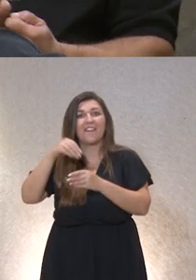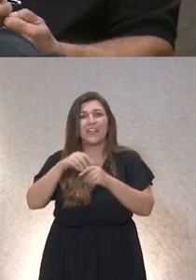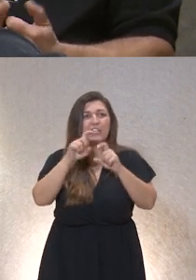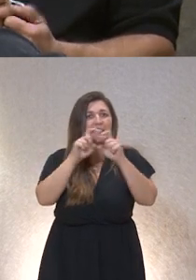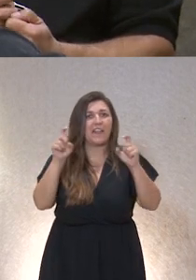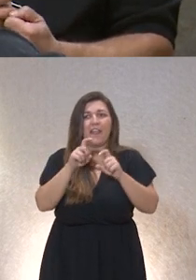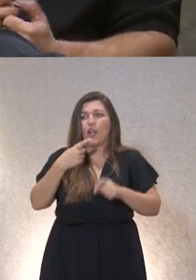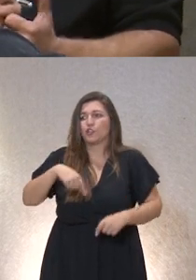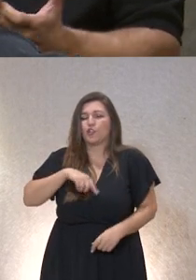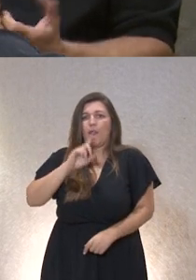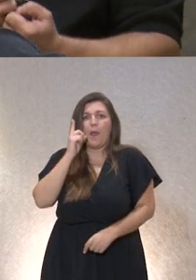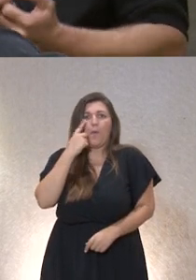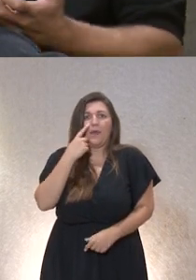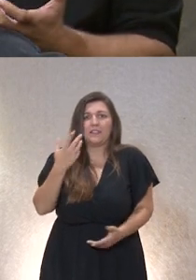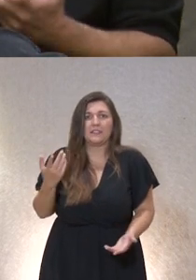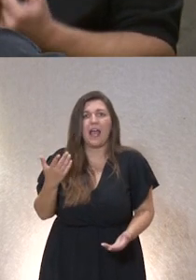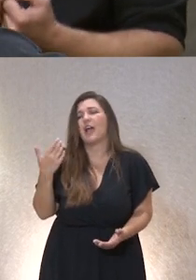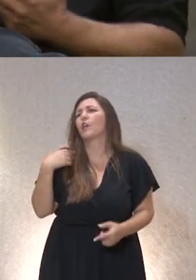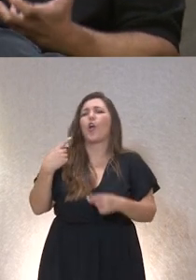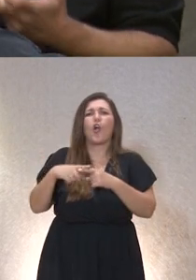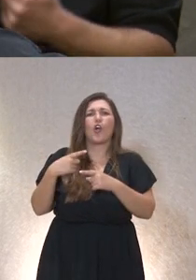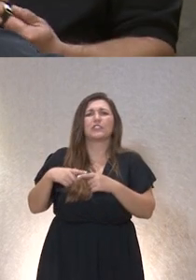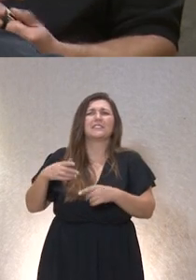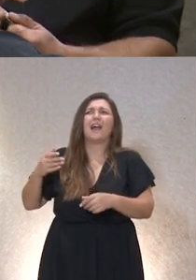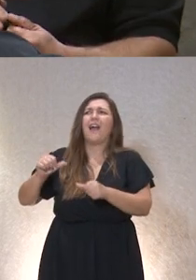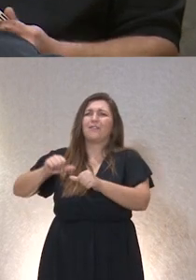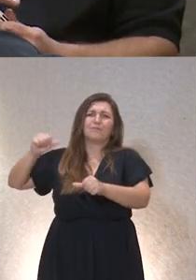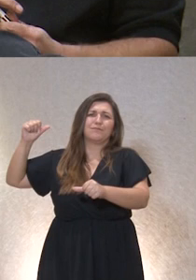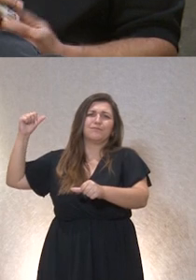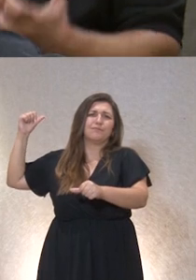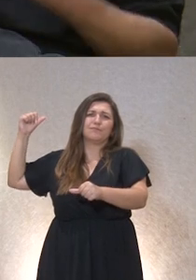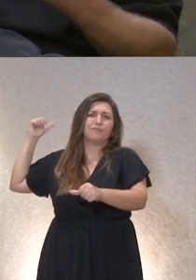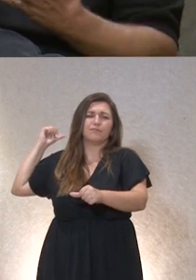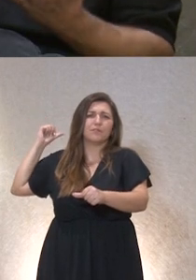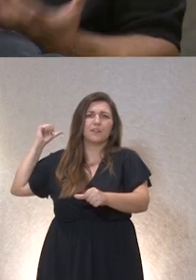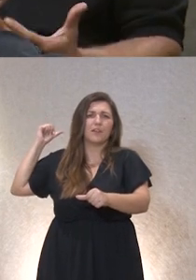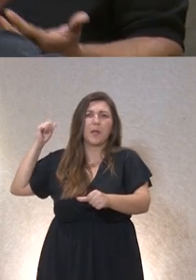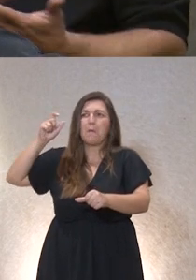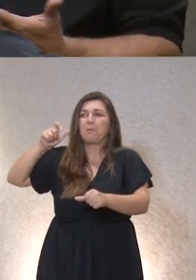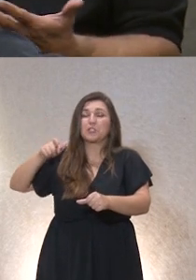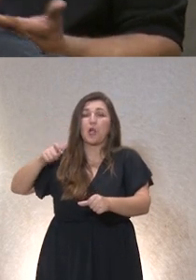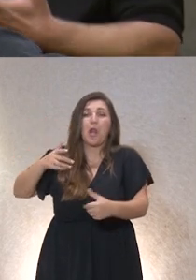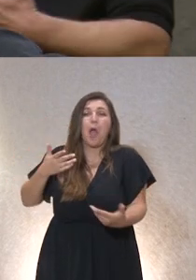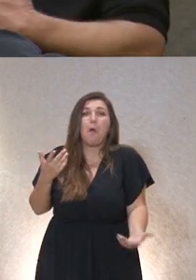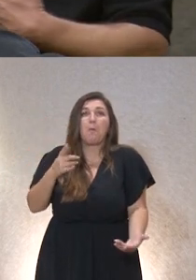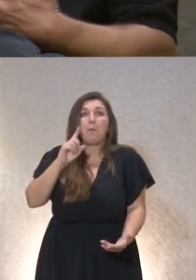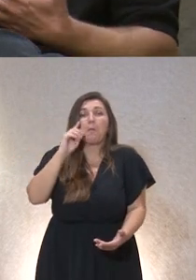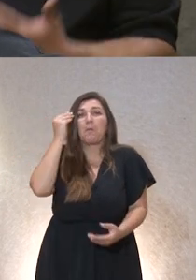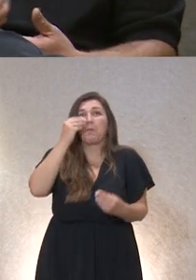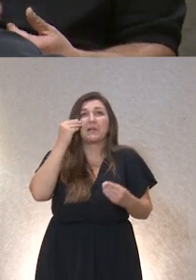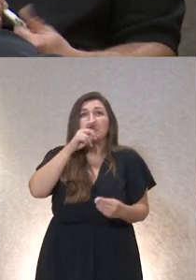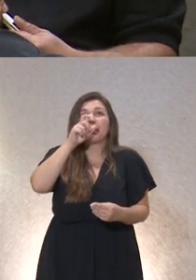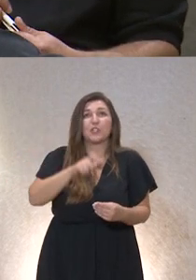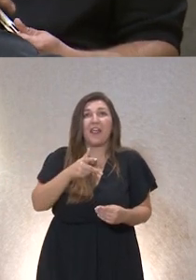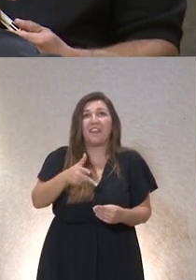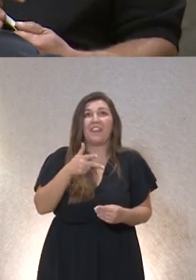darnos cuenta ¿no? cosas que se hacían cosas siempre así ¿no? y que nadie pues se planteaba que podía estar vulnerando los derechos